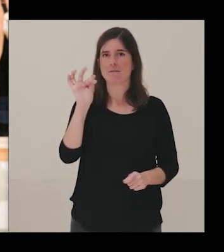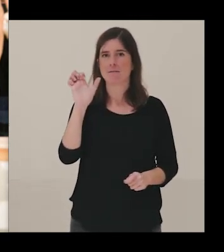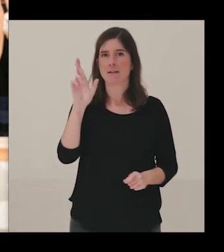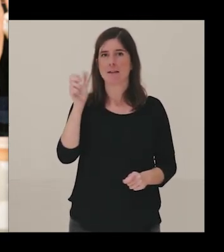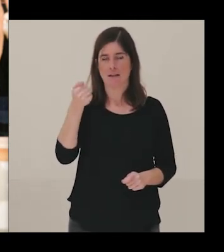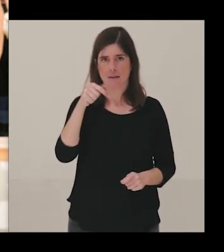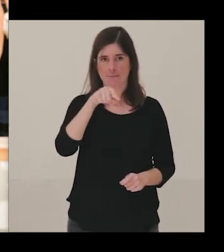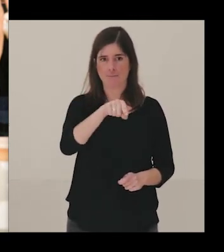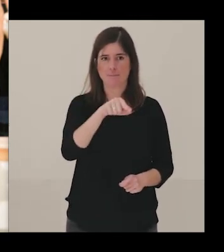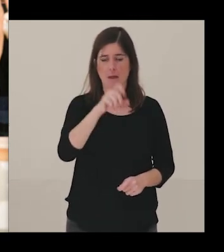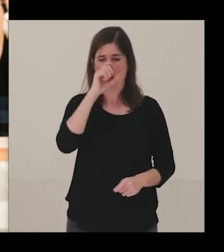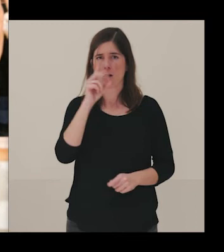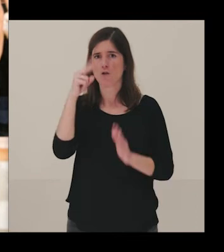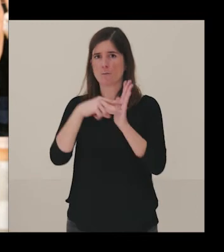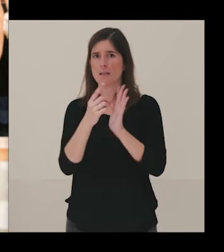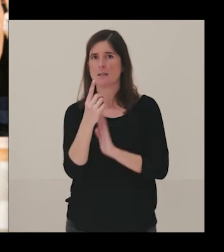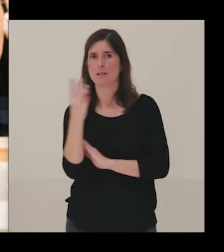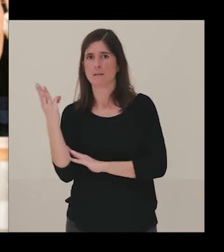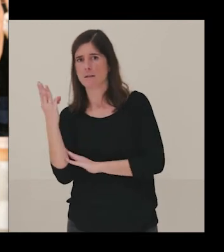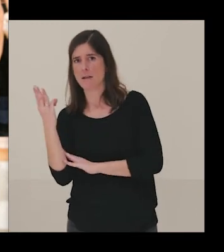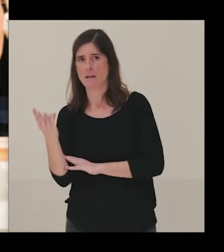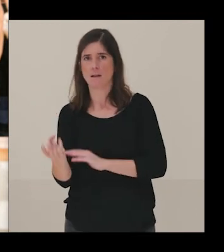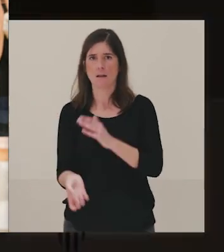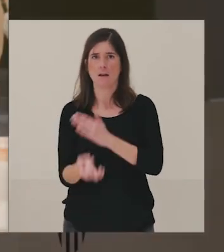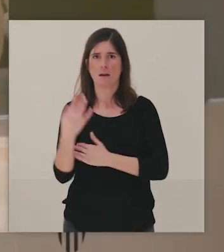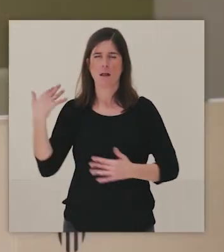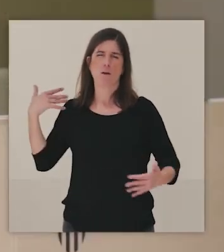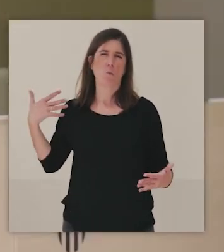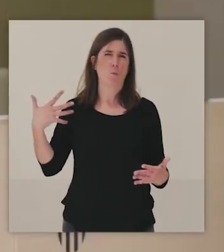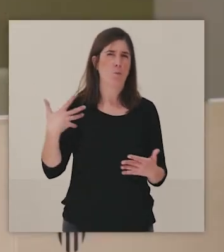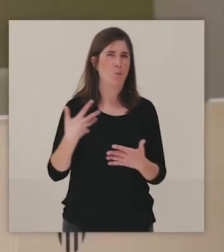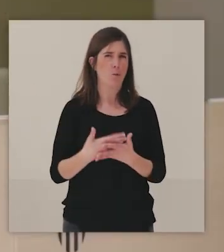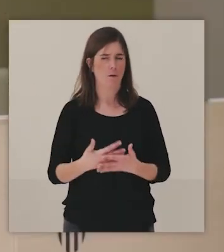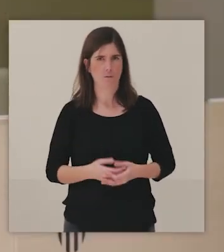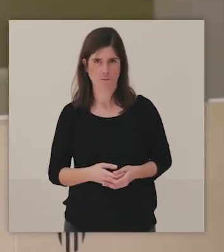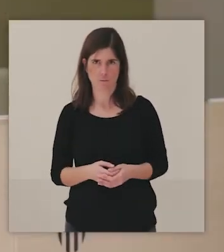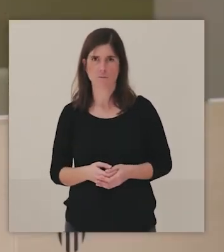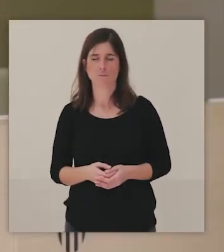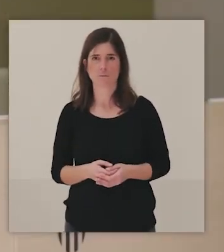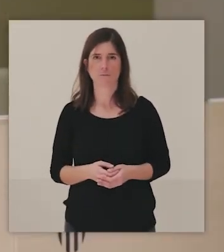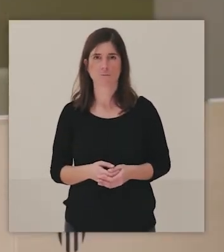funcionando, como veis aquí, desde 2013. Es un proyecto de muy largo recorrido.